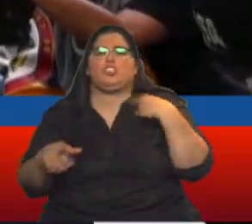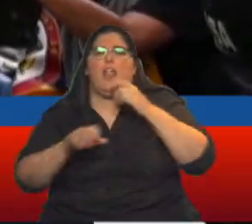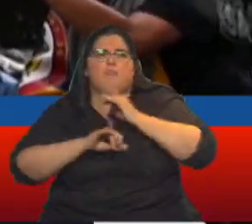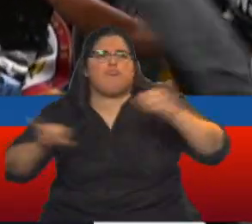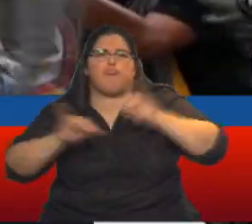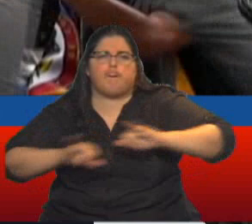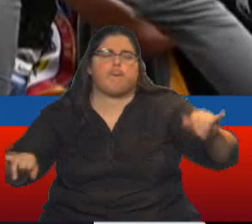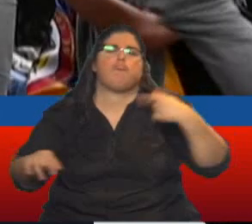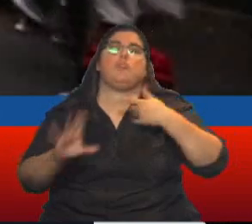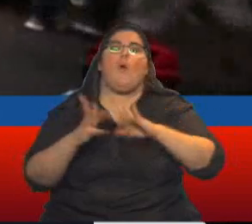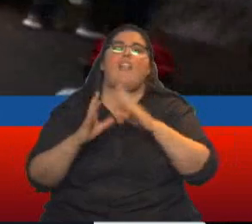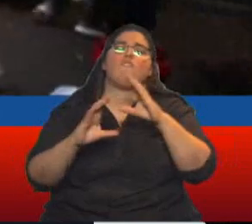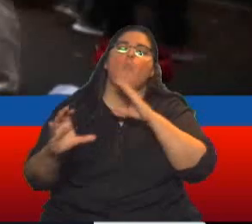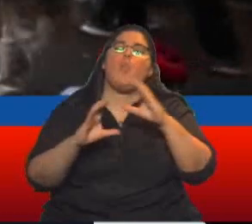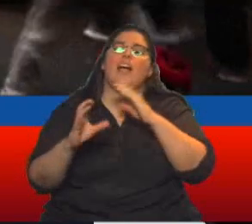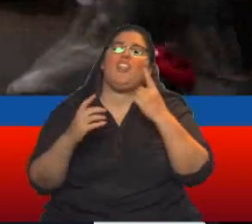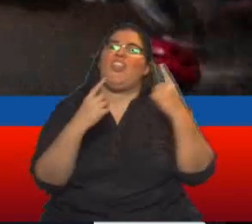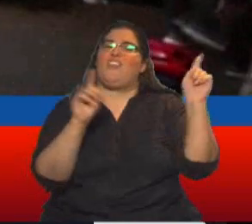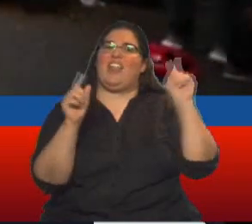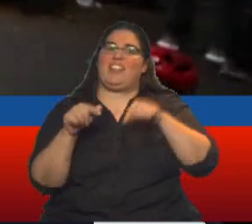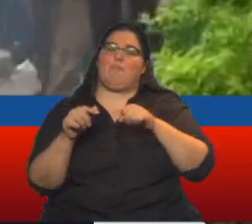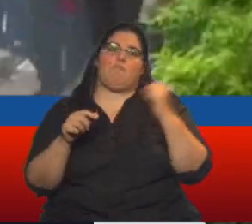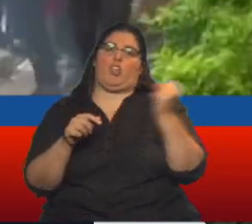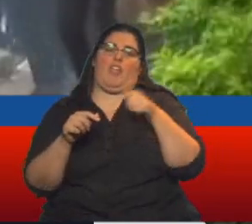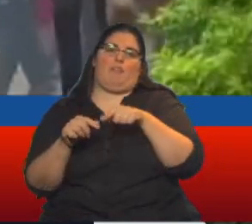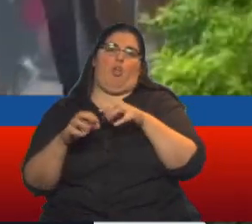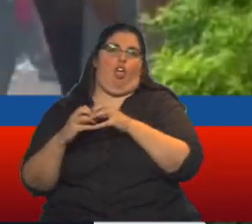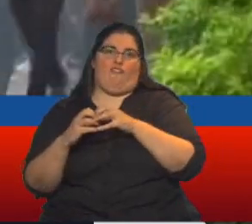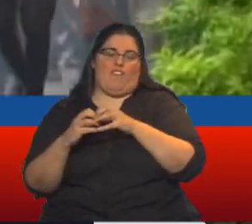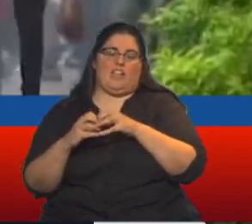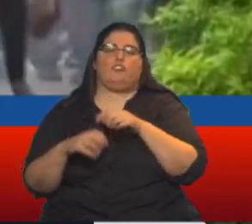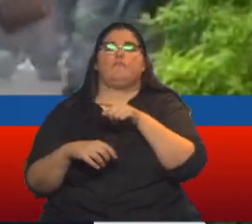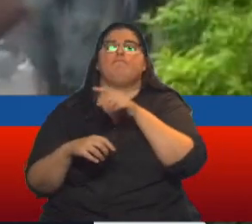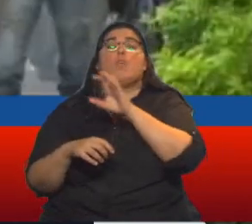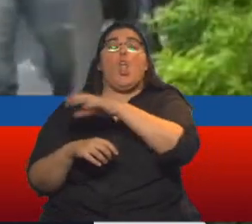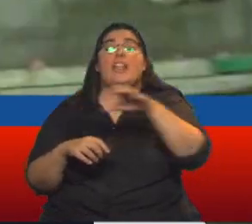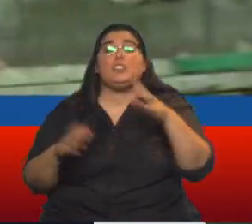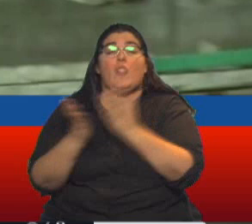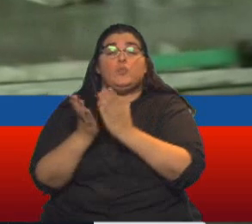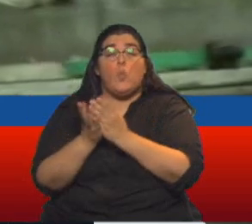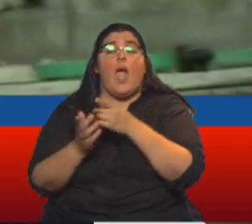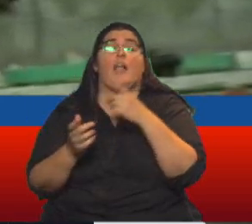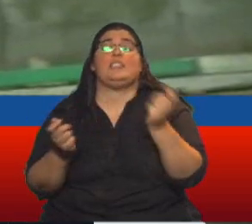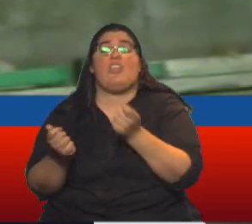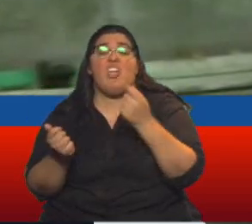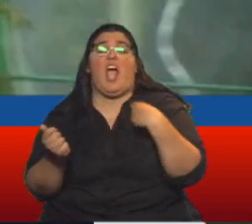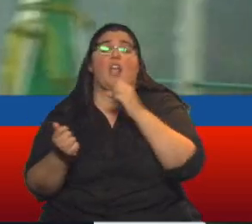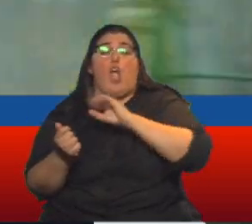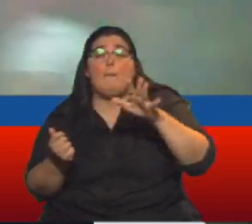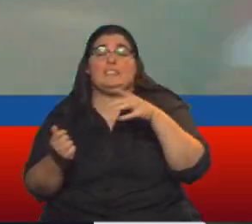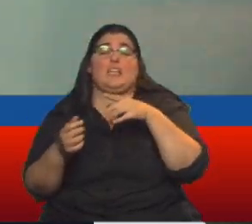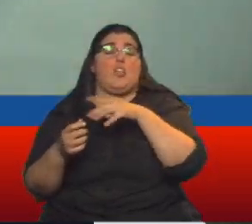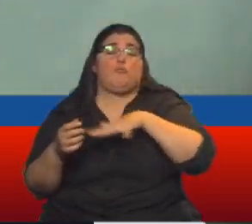una vía de comunicación alternativa clave en este conflicto. Las organizaciones de estudiantes, sindicatos y campesinos